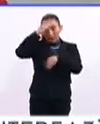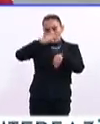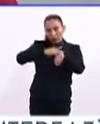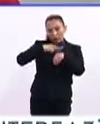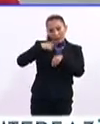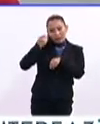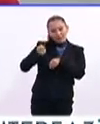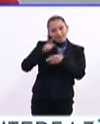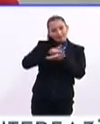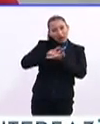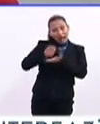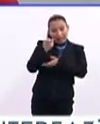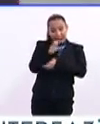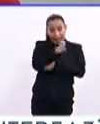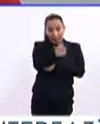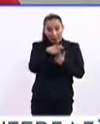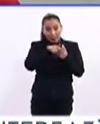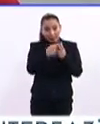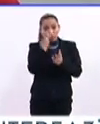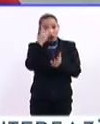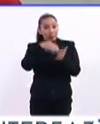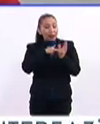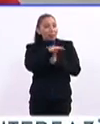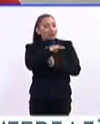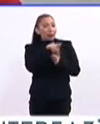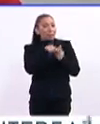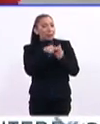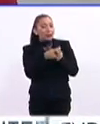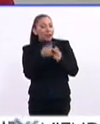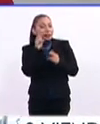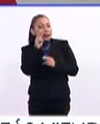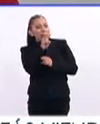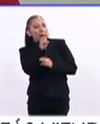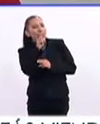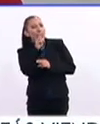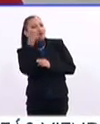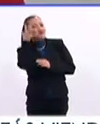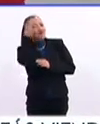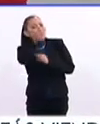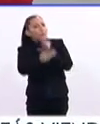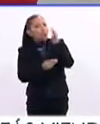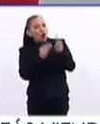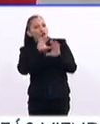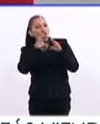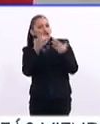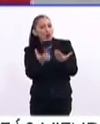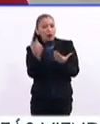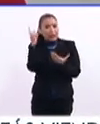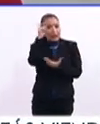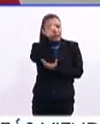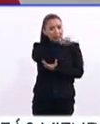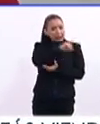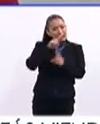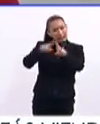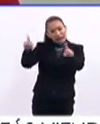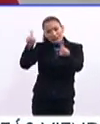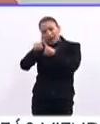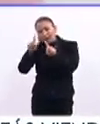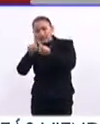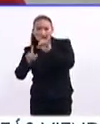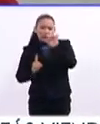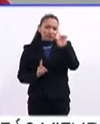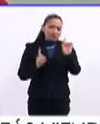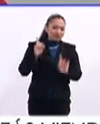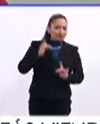Este enero estrenamos un 2019 que dibuja un mundo en suma complejo y variable, incierto.